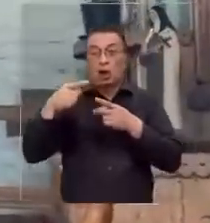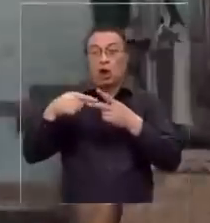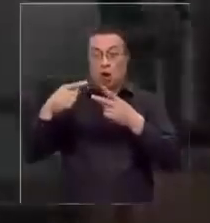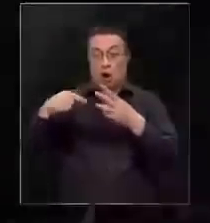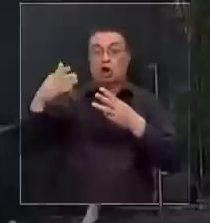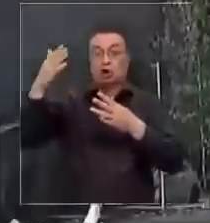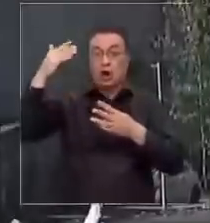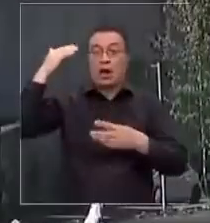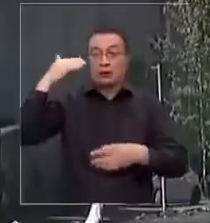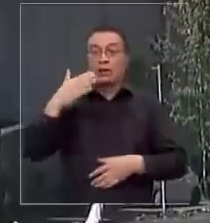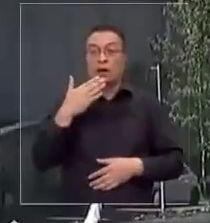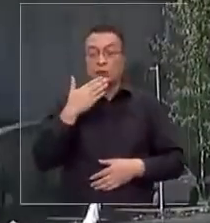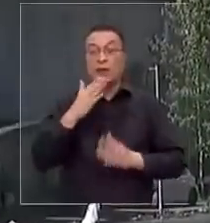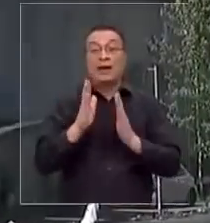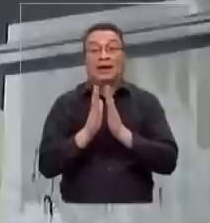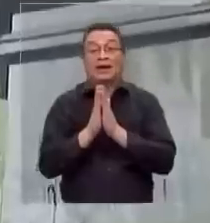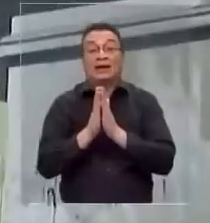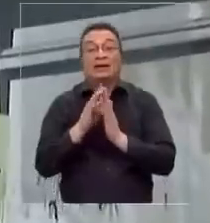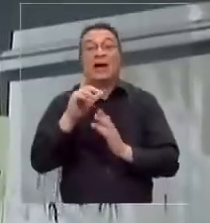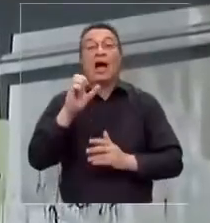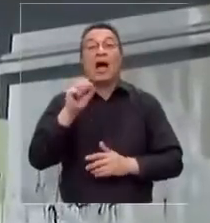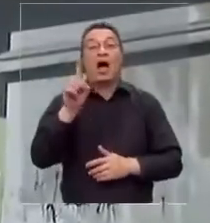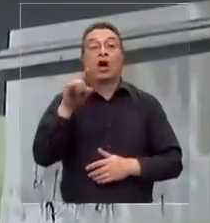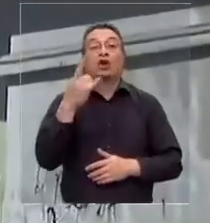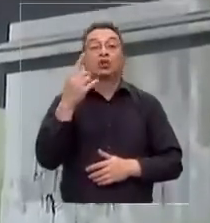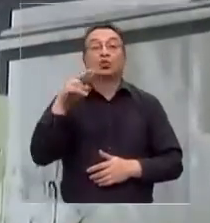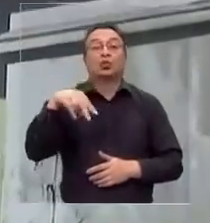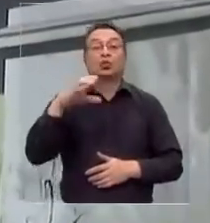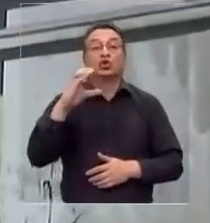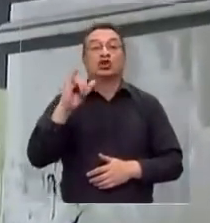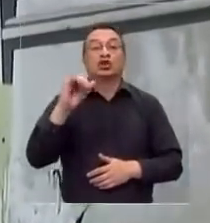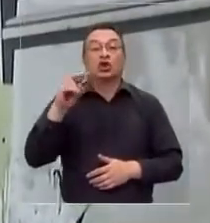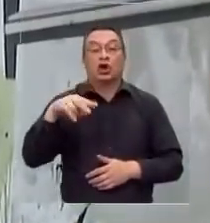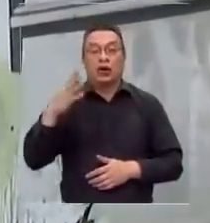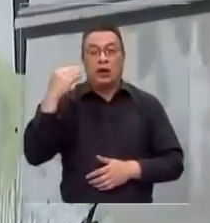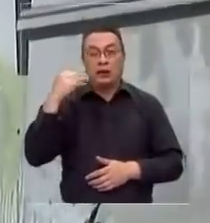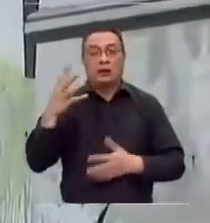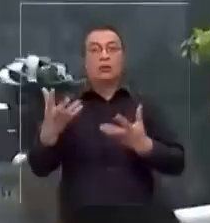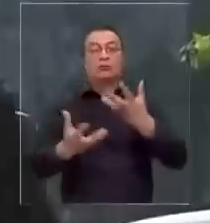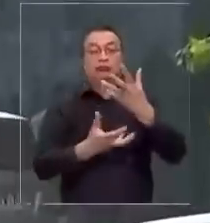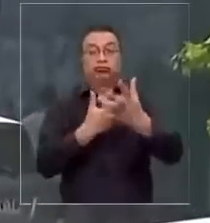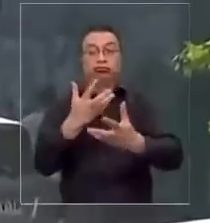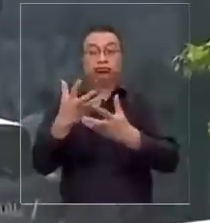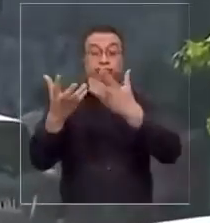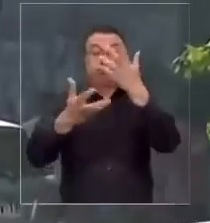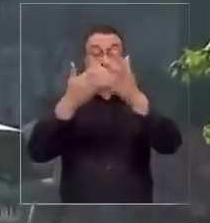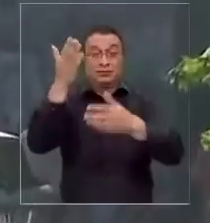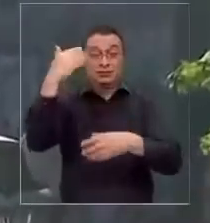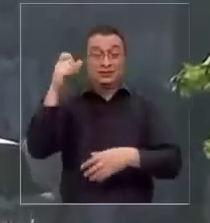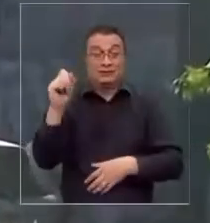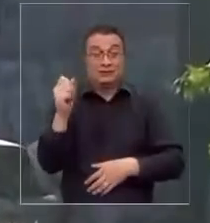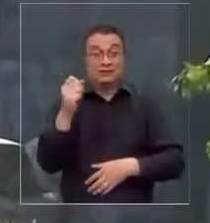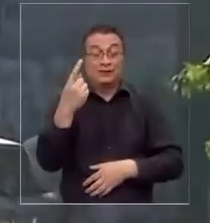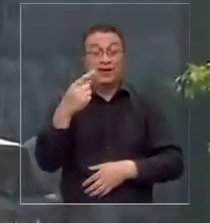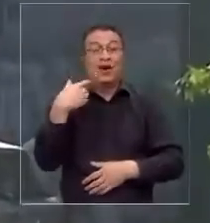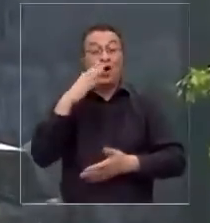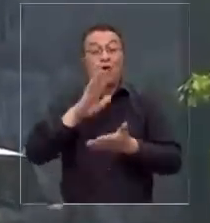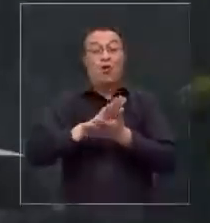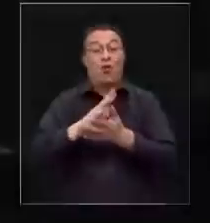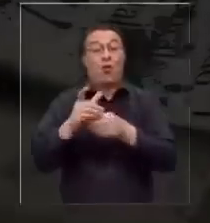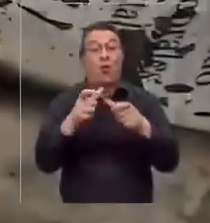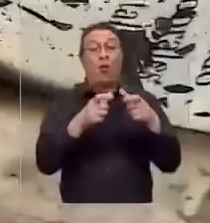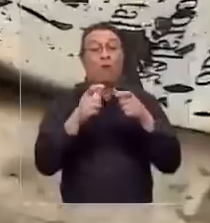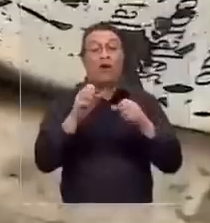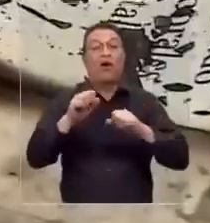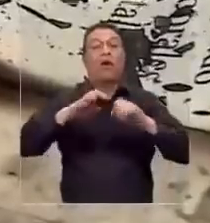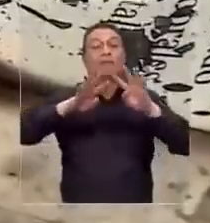edificios históricos, como la Iglesia de la Asunción, que fue vandalizada y quemada durante la conmemoración del primer aniversario del estallido social.